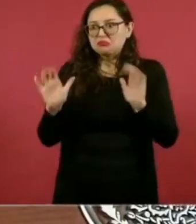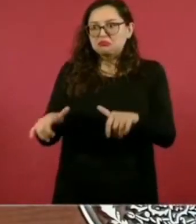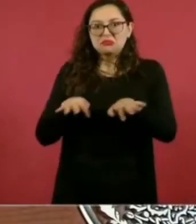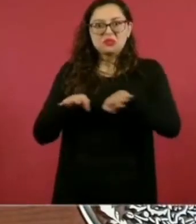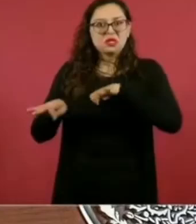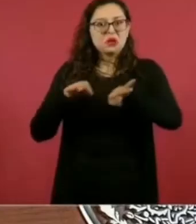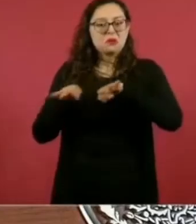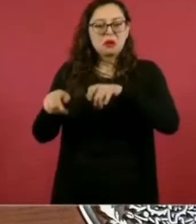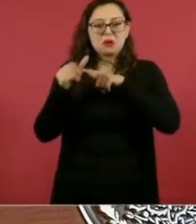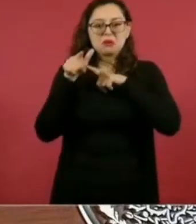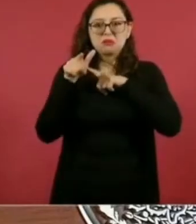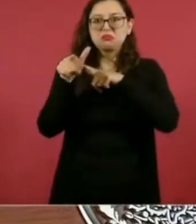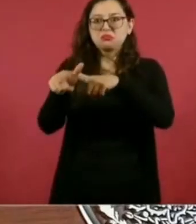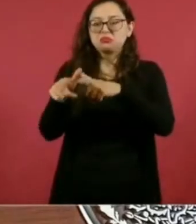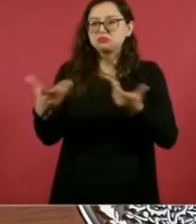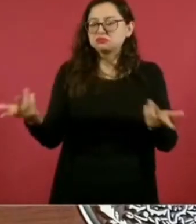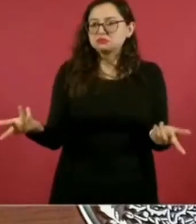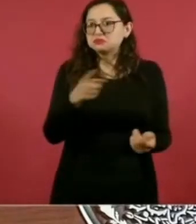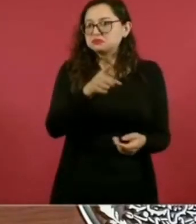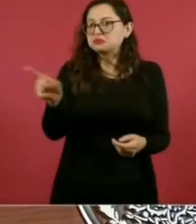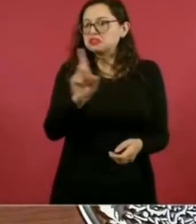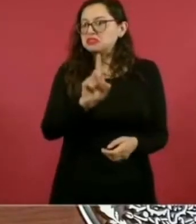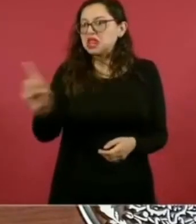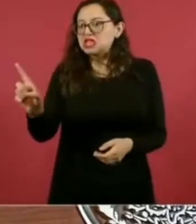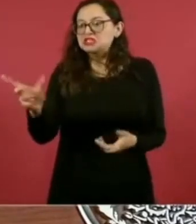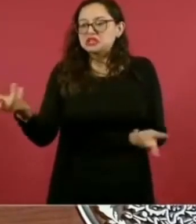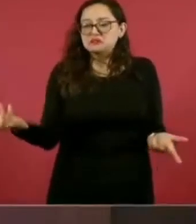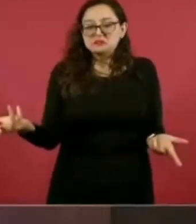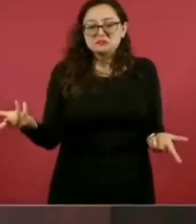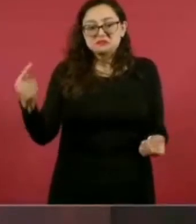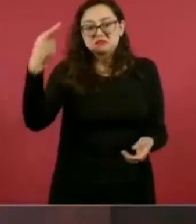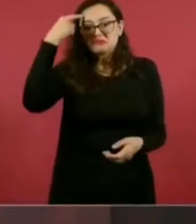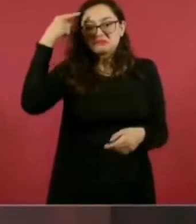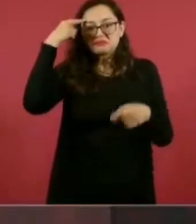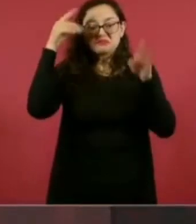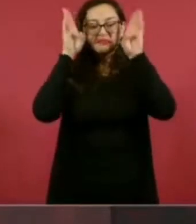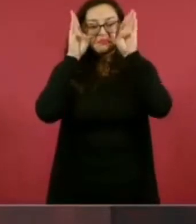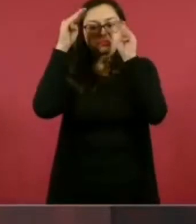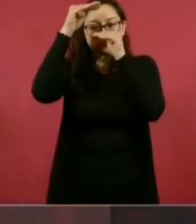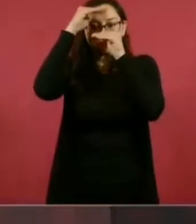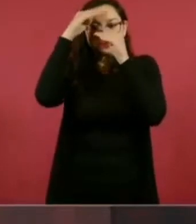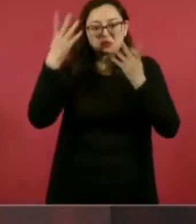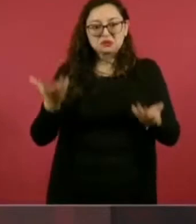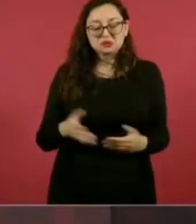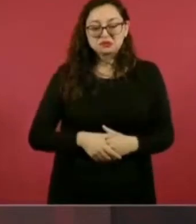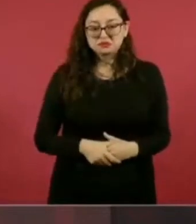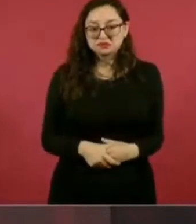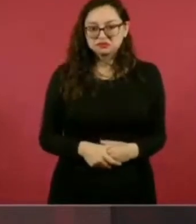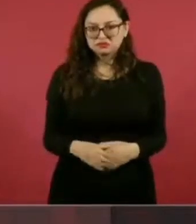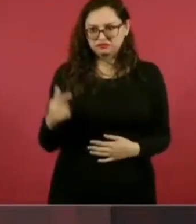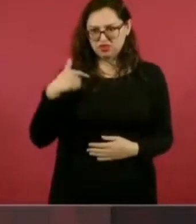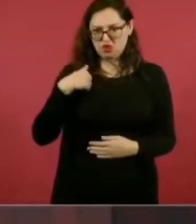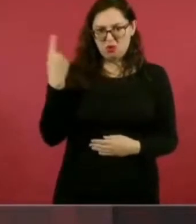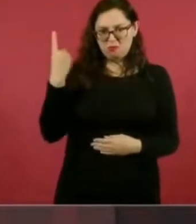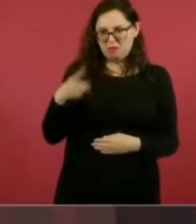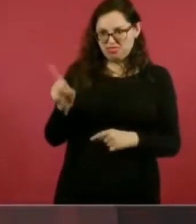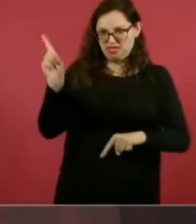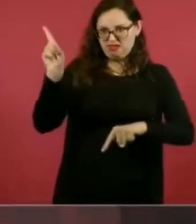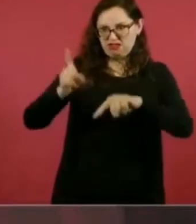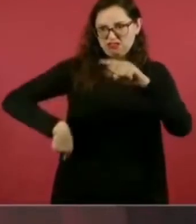puro facho o de pensamiento conservador y nunca se les